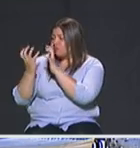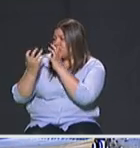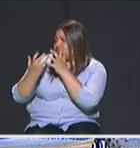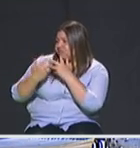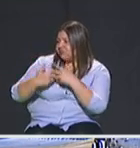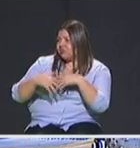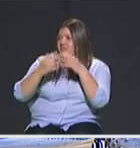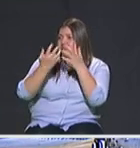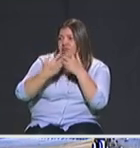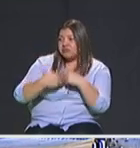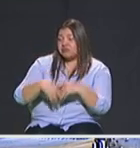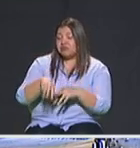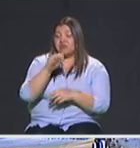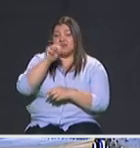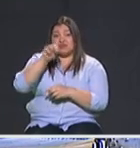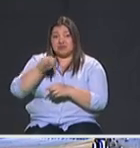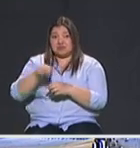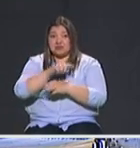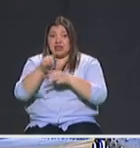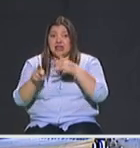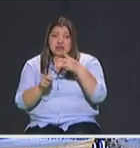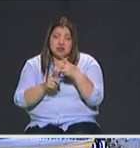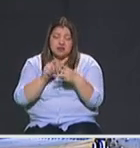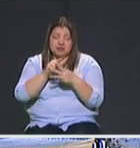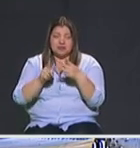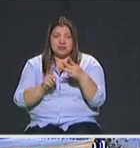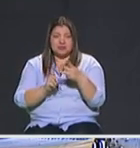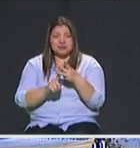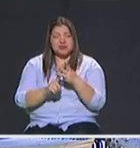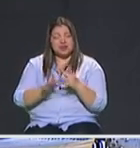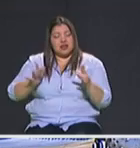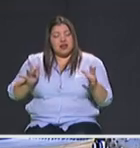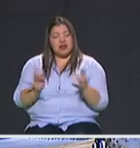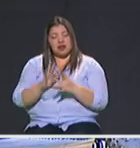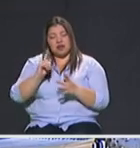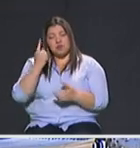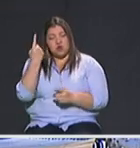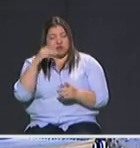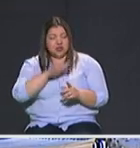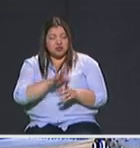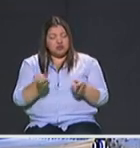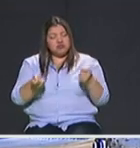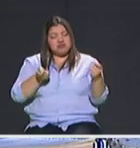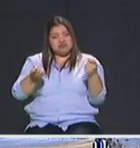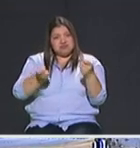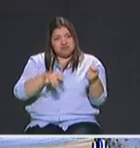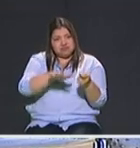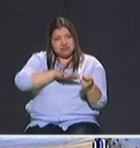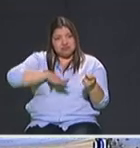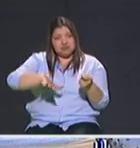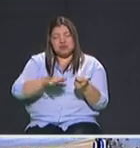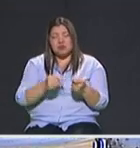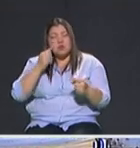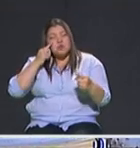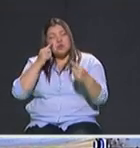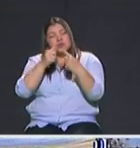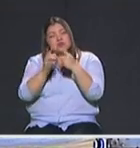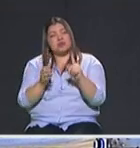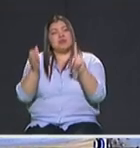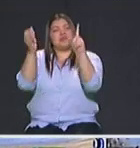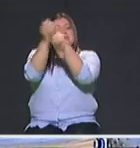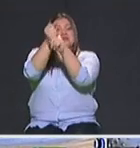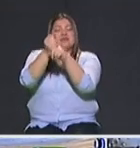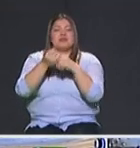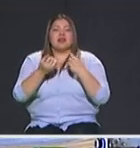también en los tres niveles para poder rodear toda la política de la ciudadanía. La meta es fortalecer la presencia institucional